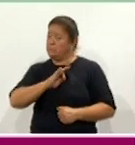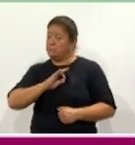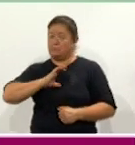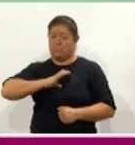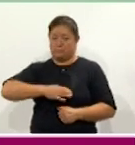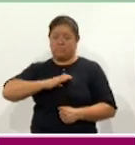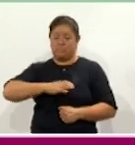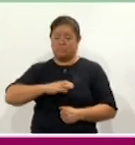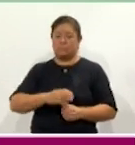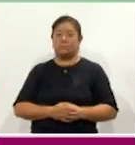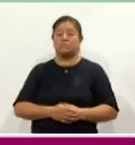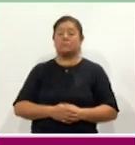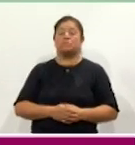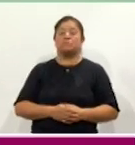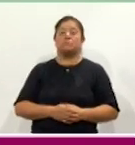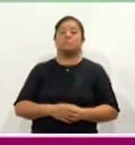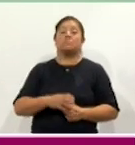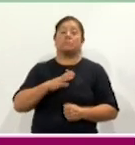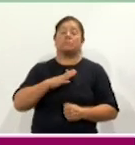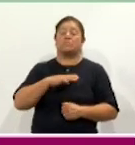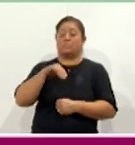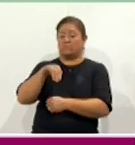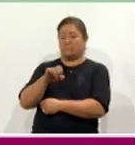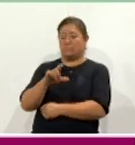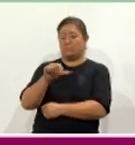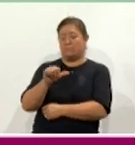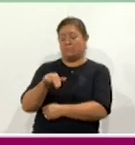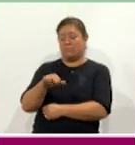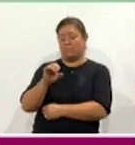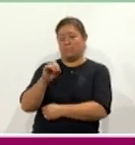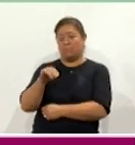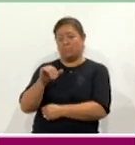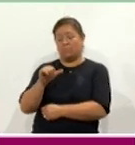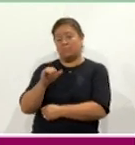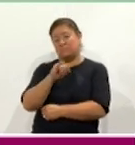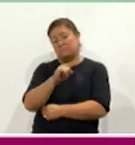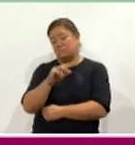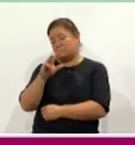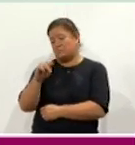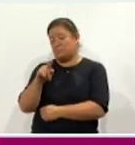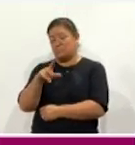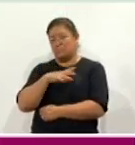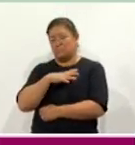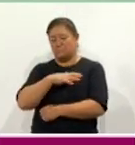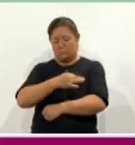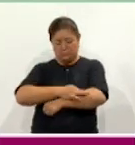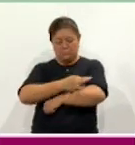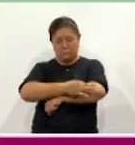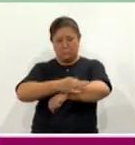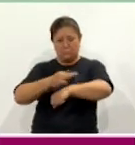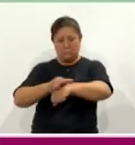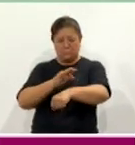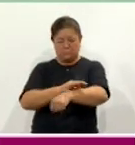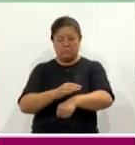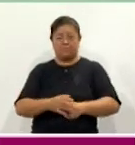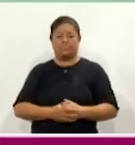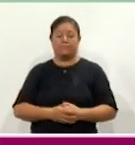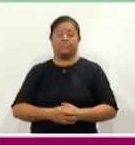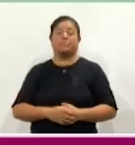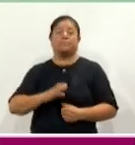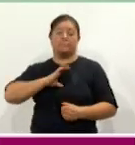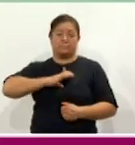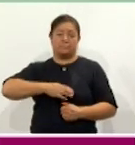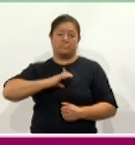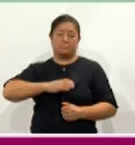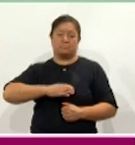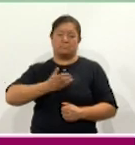tipo, melanoma o no melanoma, que son las lesiones que pueden ocasionar. Dentro de los cánceres